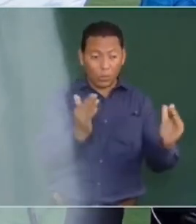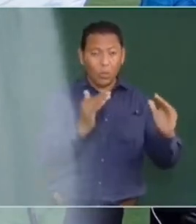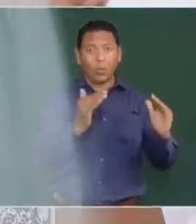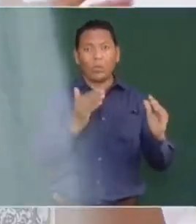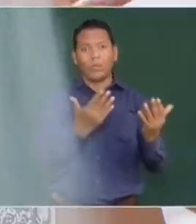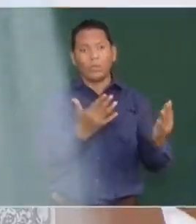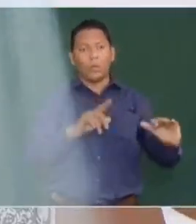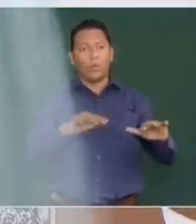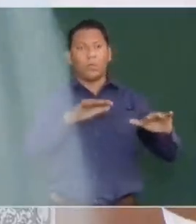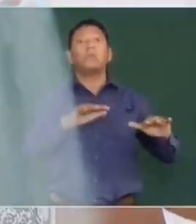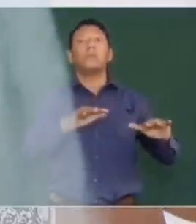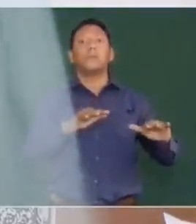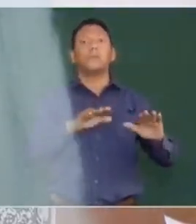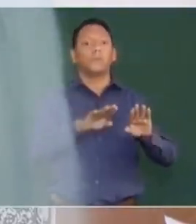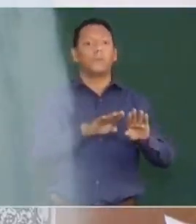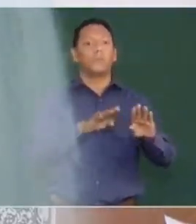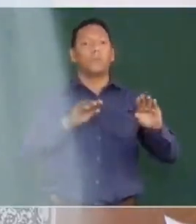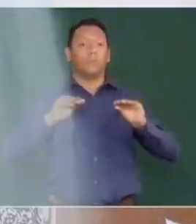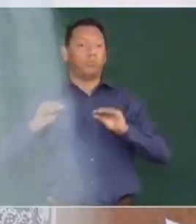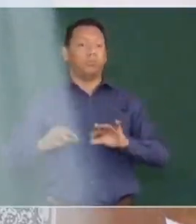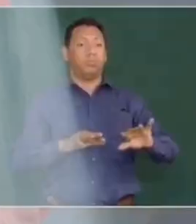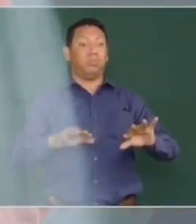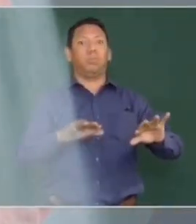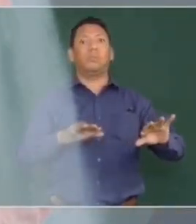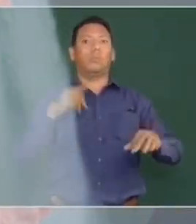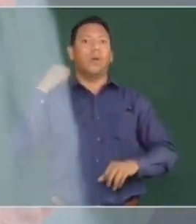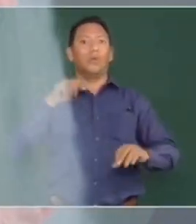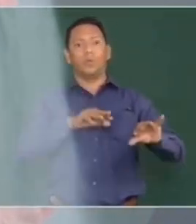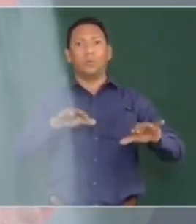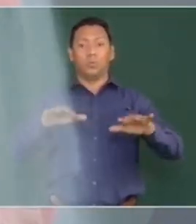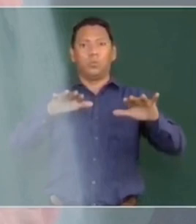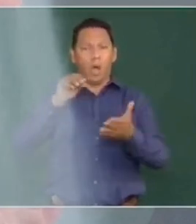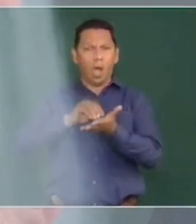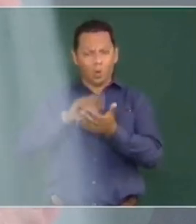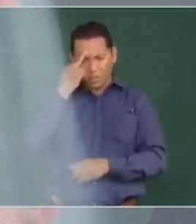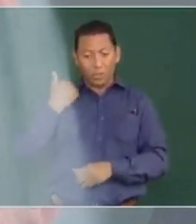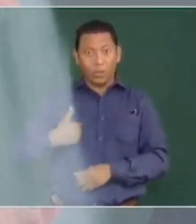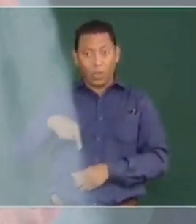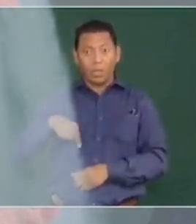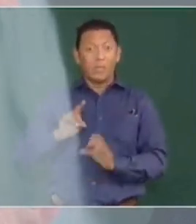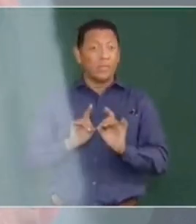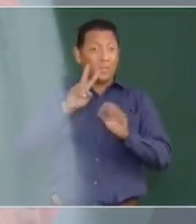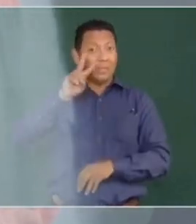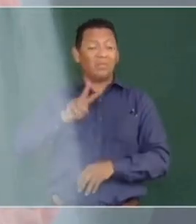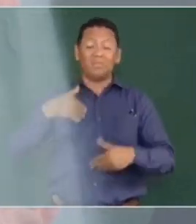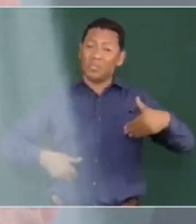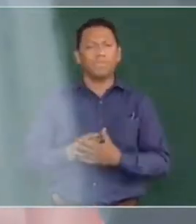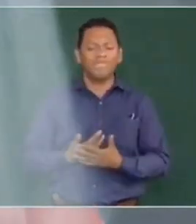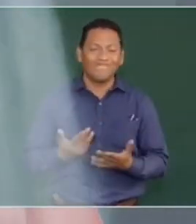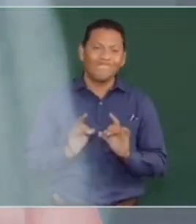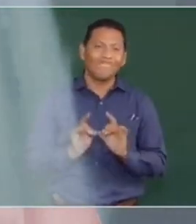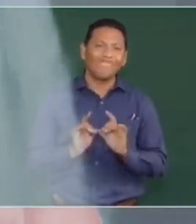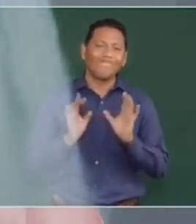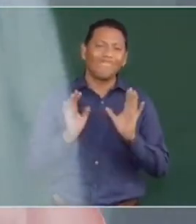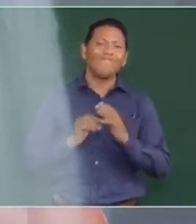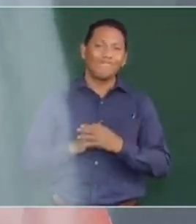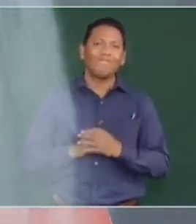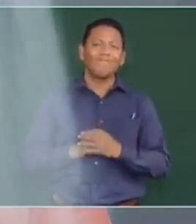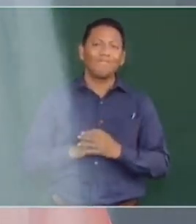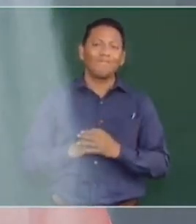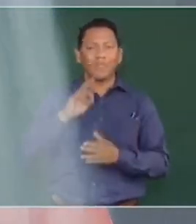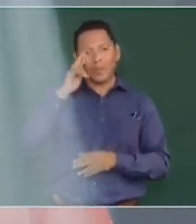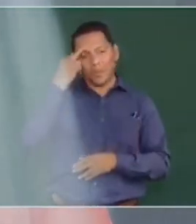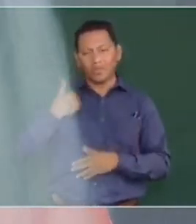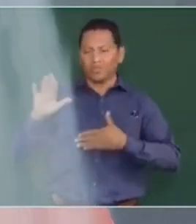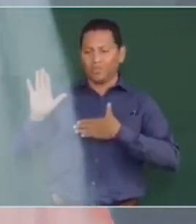llenos los vasos, tenían que soltar agua y se inundaba Tabasco. Todavía me pasó a mí, que me molestó mucho porque habíamos hecho ese